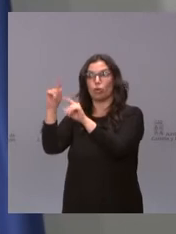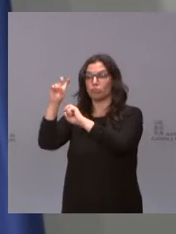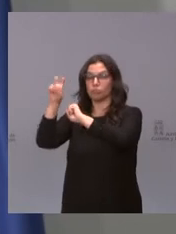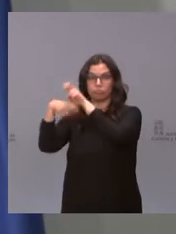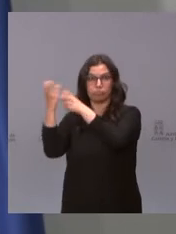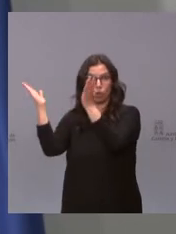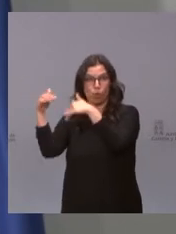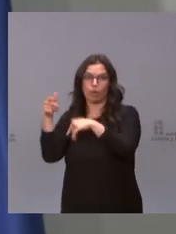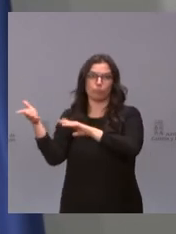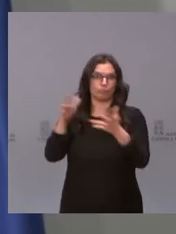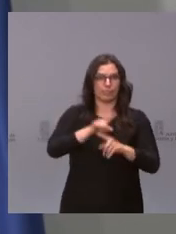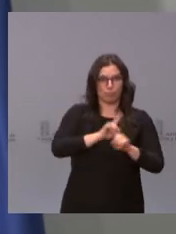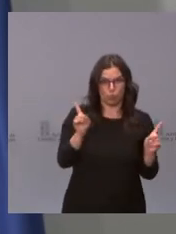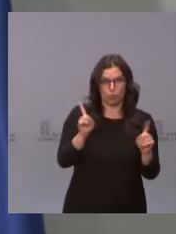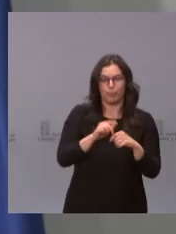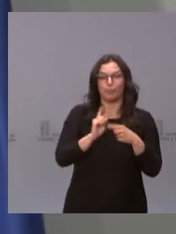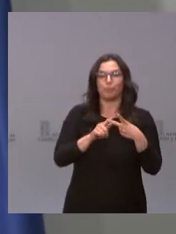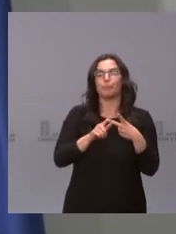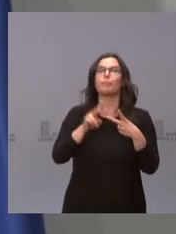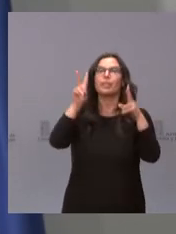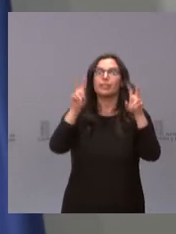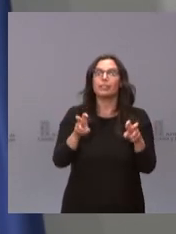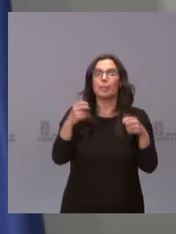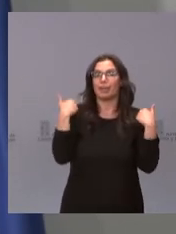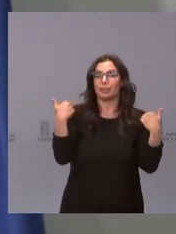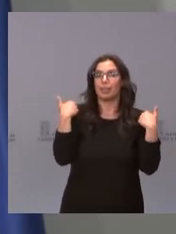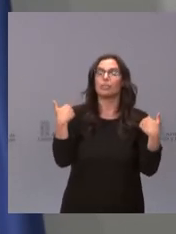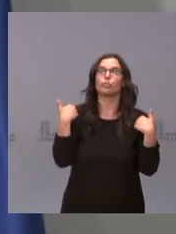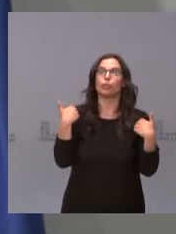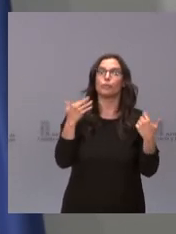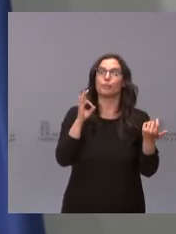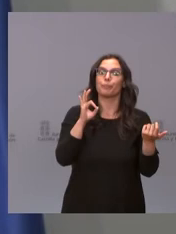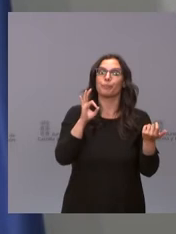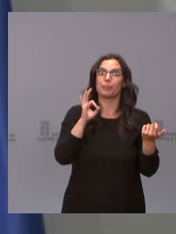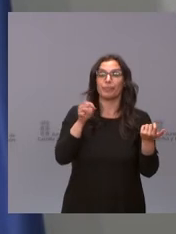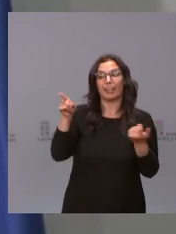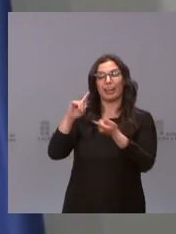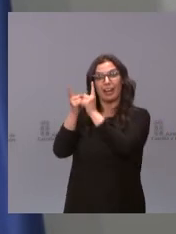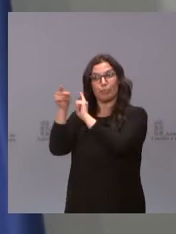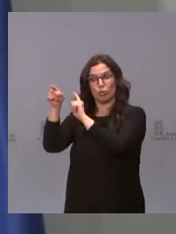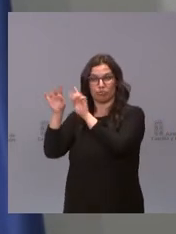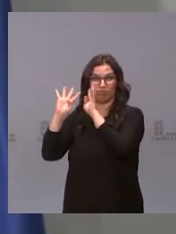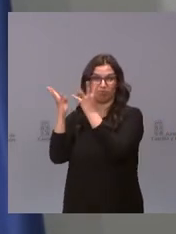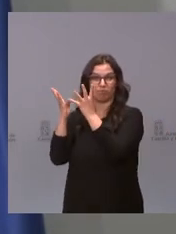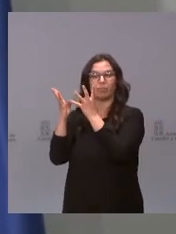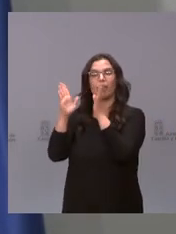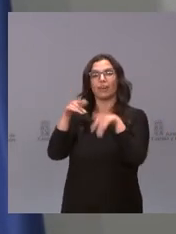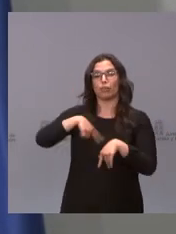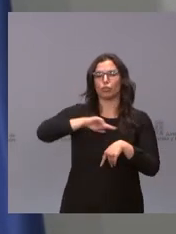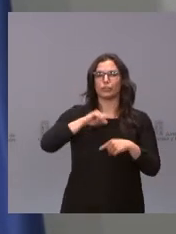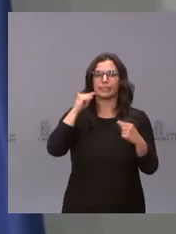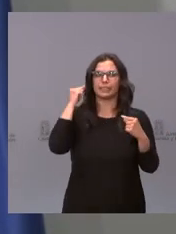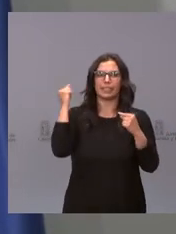cambio ninguno. Y sobre el asunto de los gimnasios, en el que sí se había producido este cambio, después de debatirlo y de